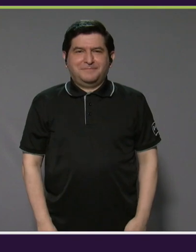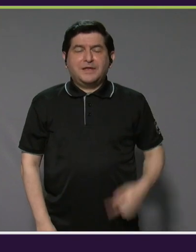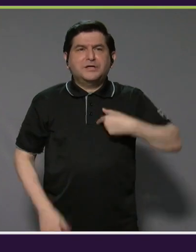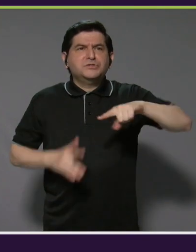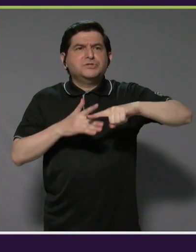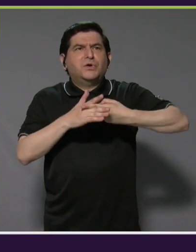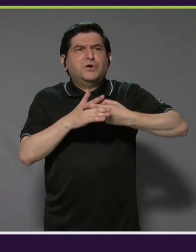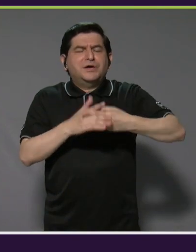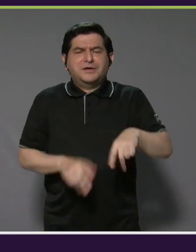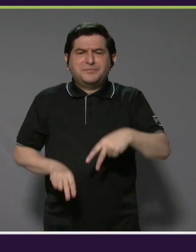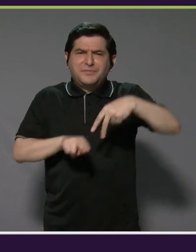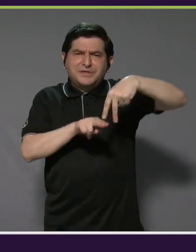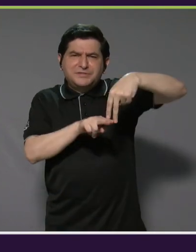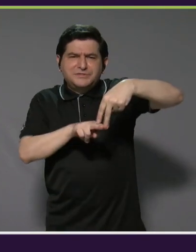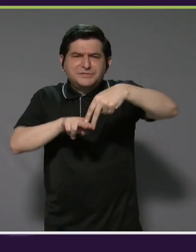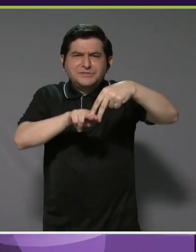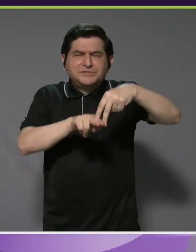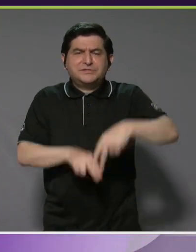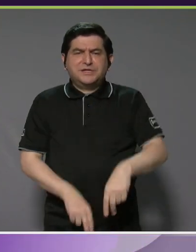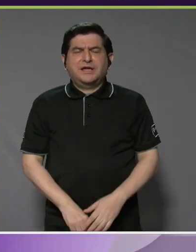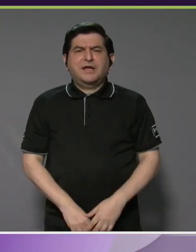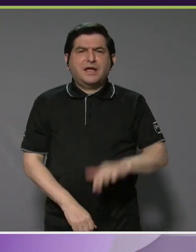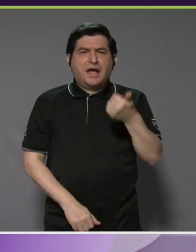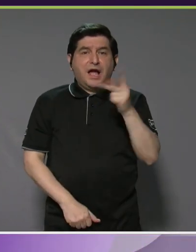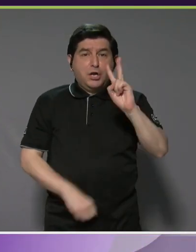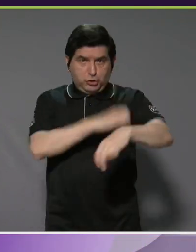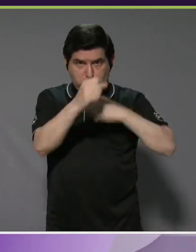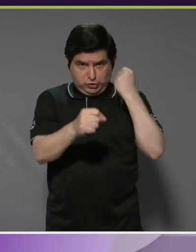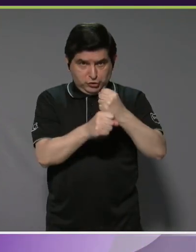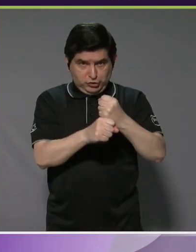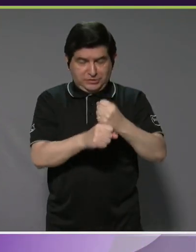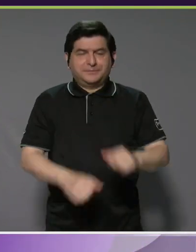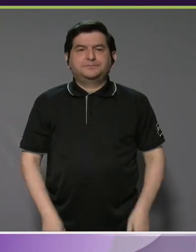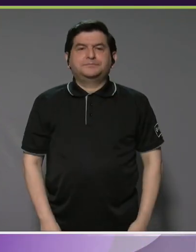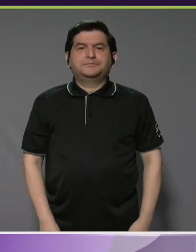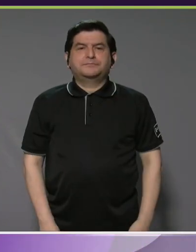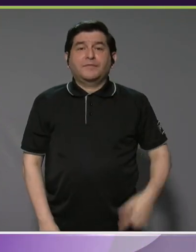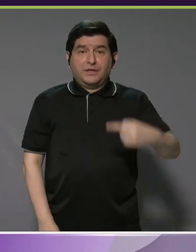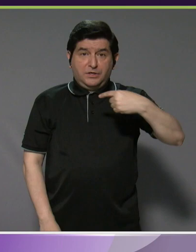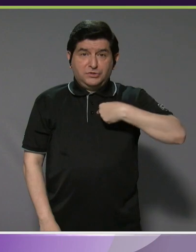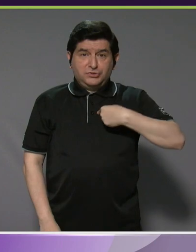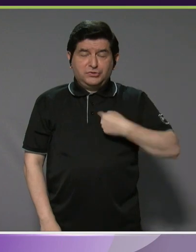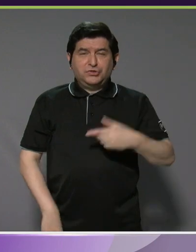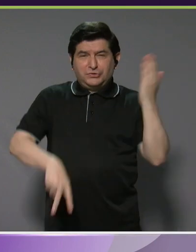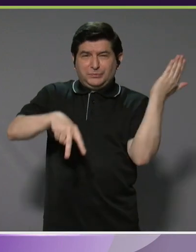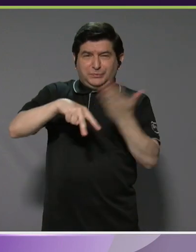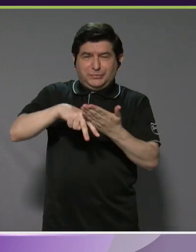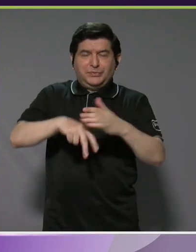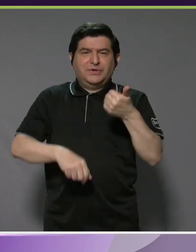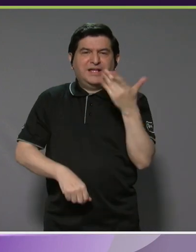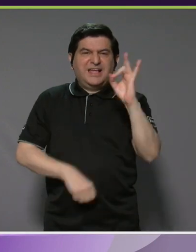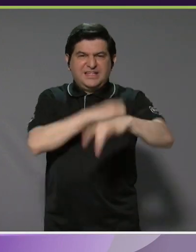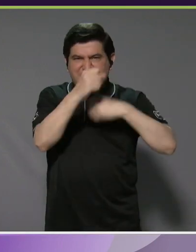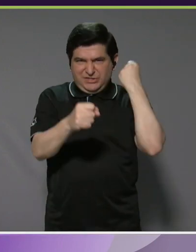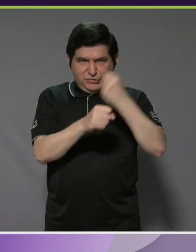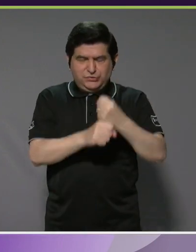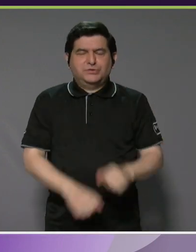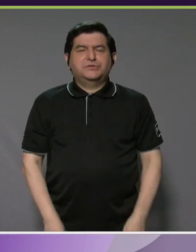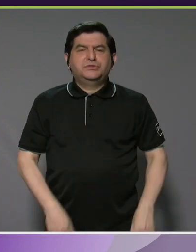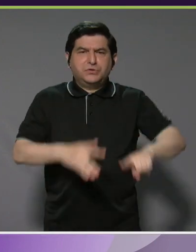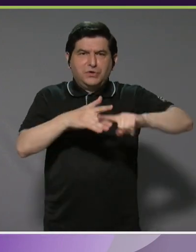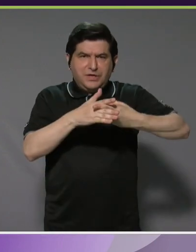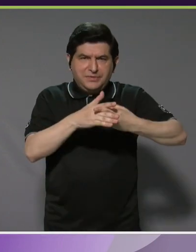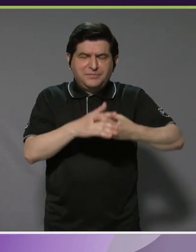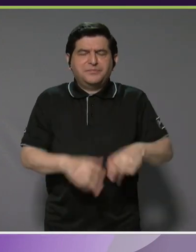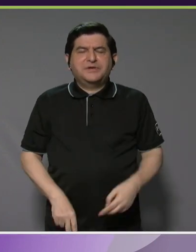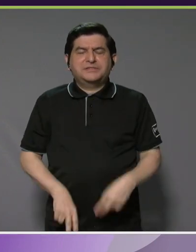Yo comencé a surfear de pie a los 12 años. Tuve la lesión a los 18 años y empecé